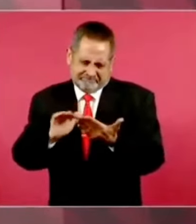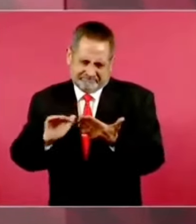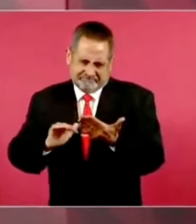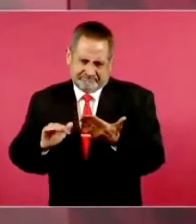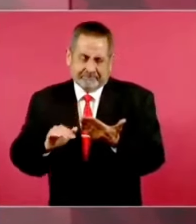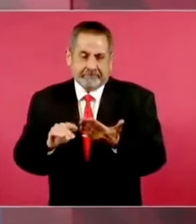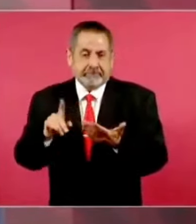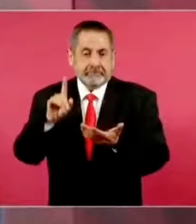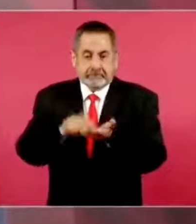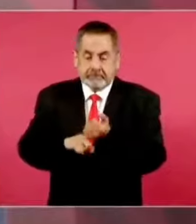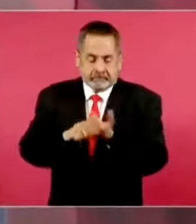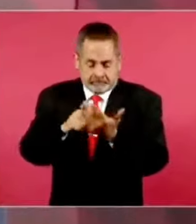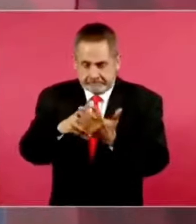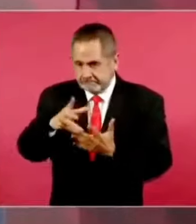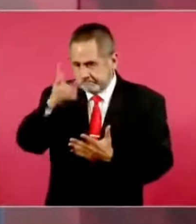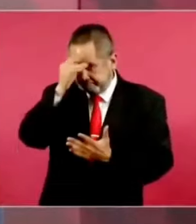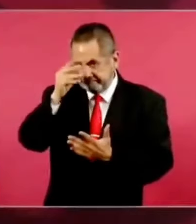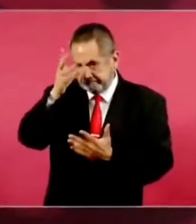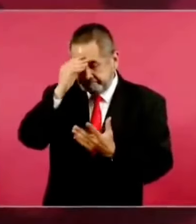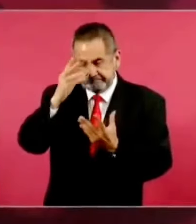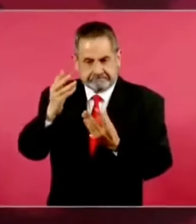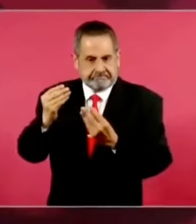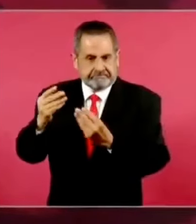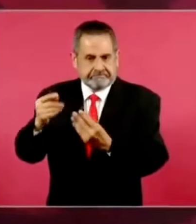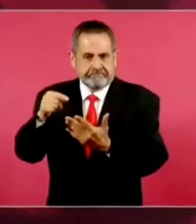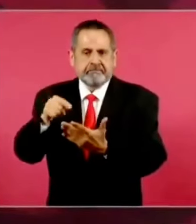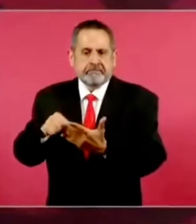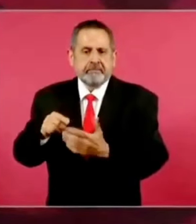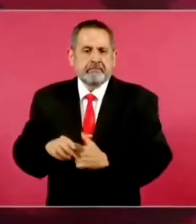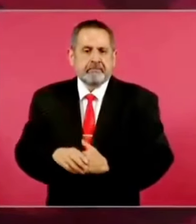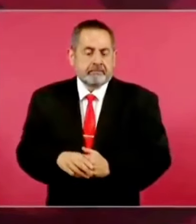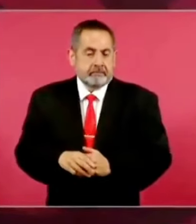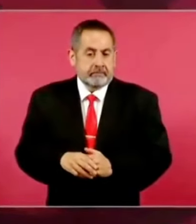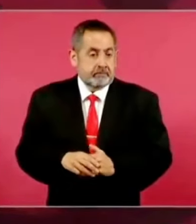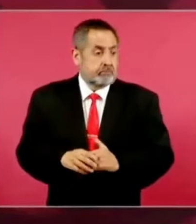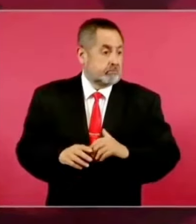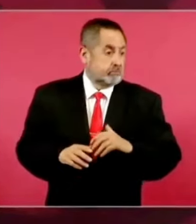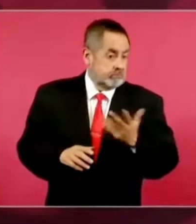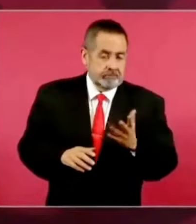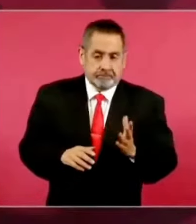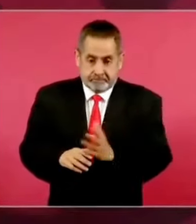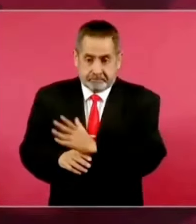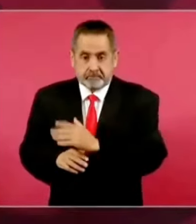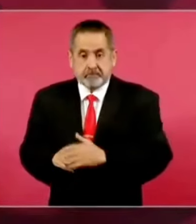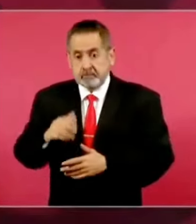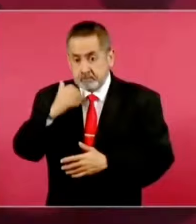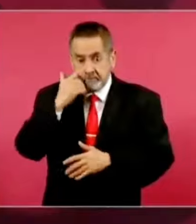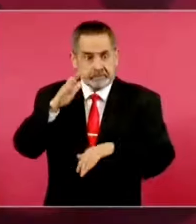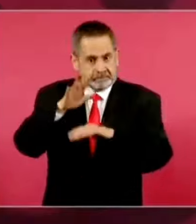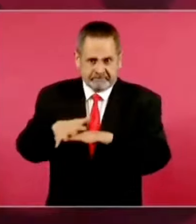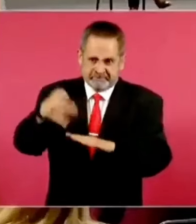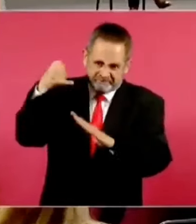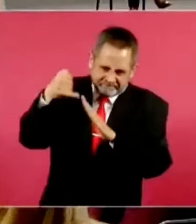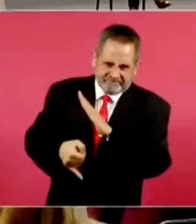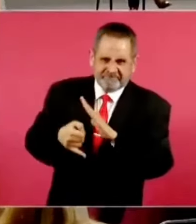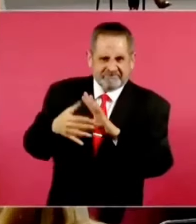pero hay muchísimas enseñanzas. Ahora, si quieren leer más sobre